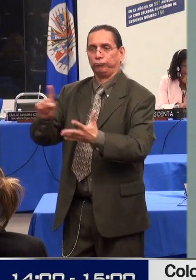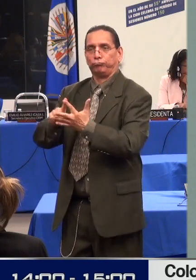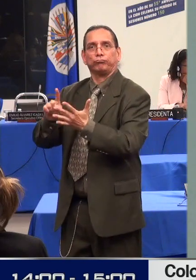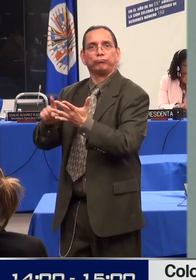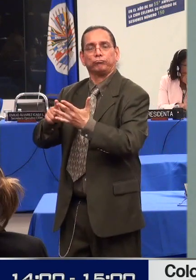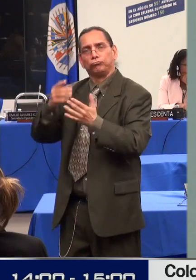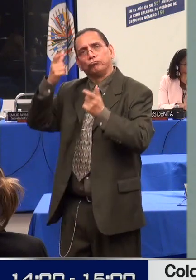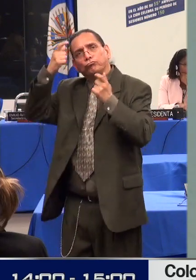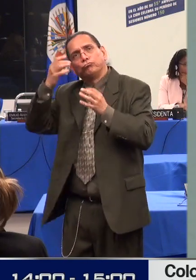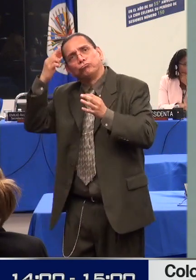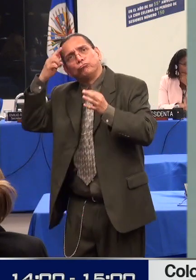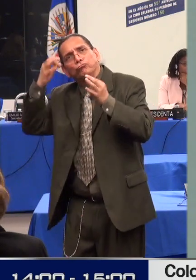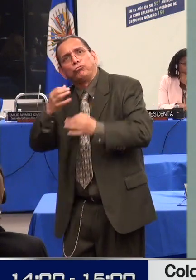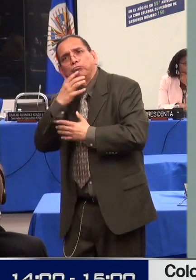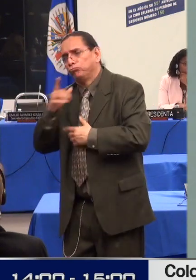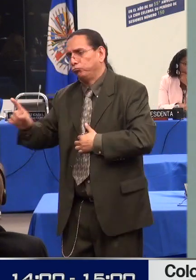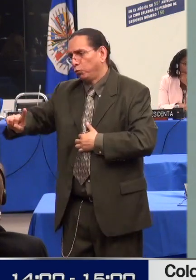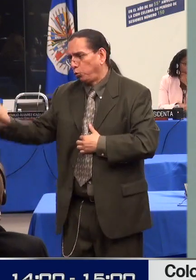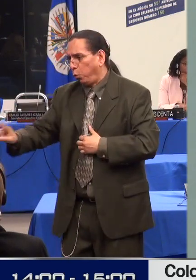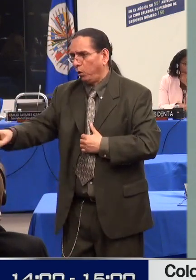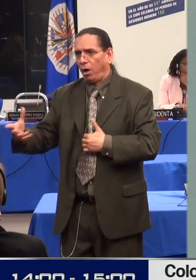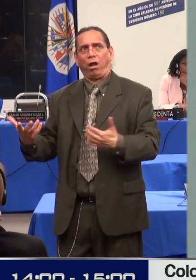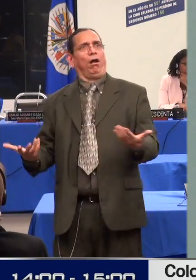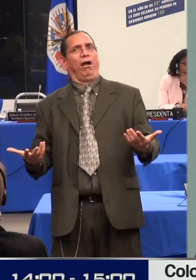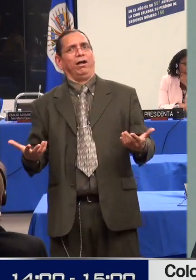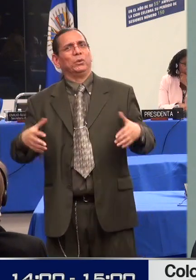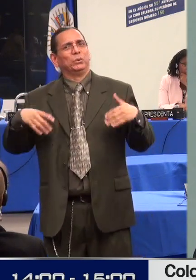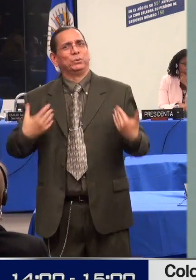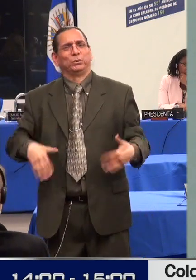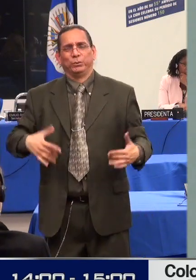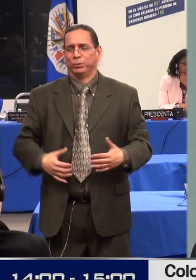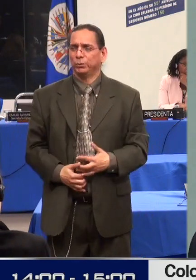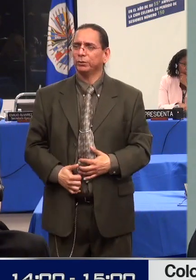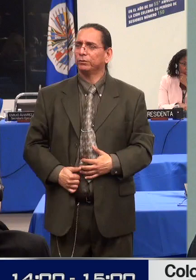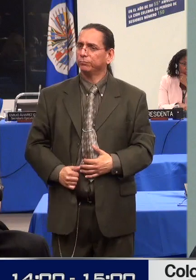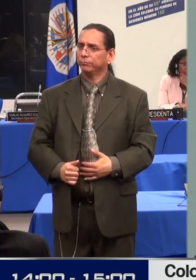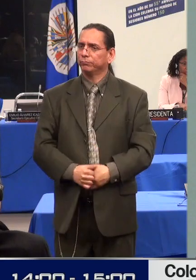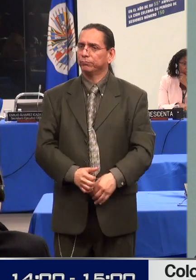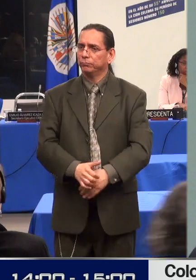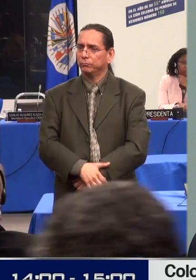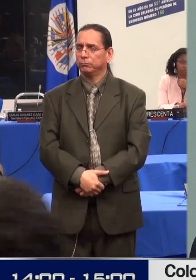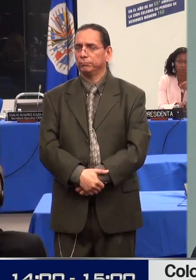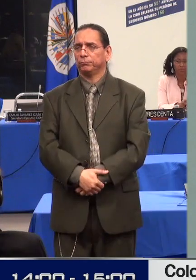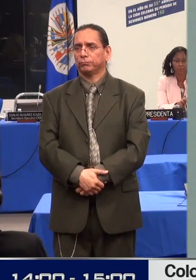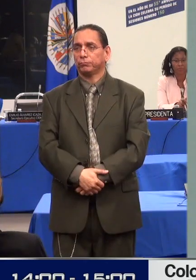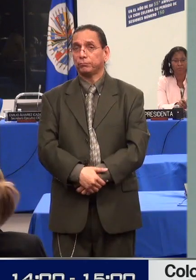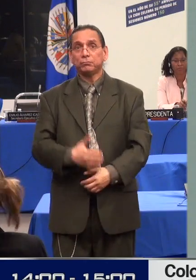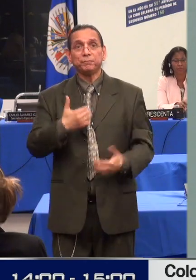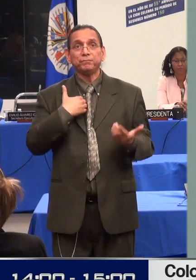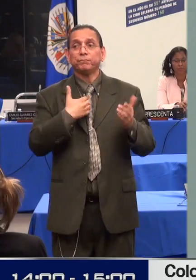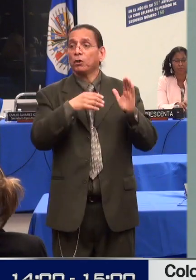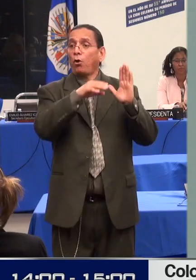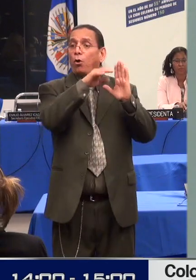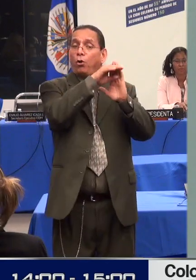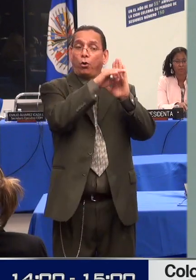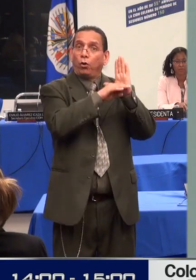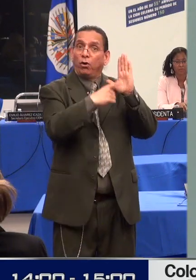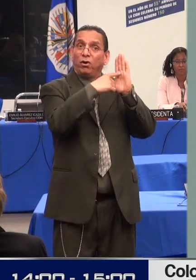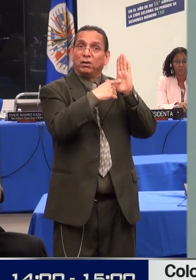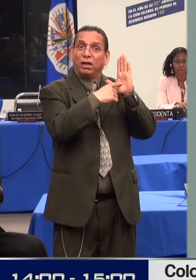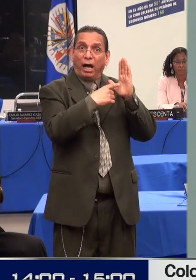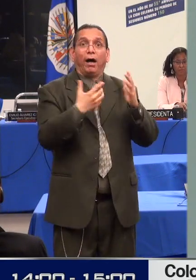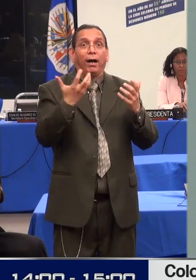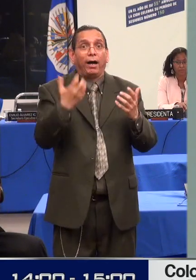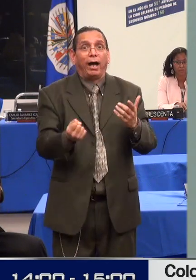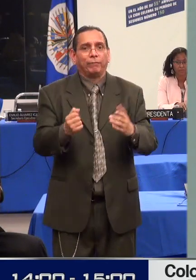específicamente orientadas a salvaguardar los derechos y la dignidad de las personas que